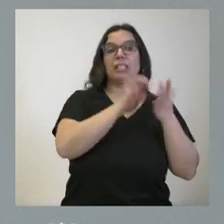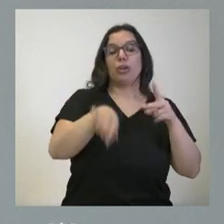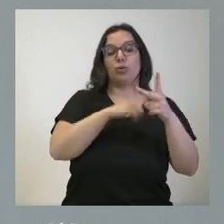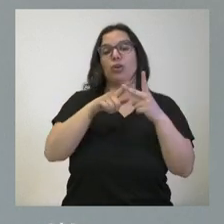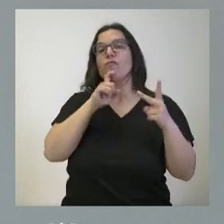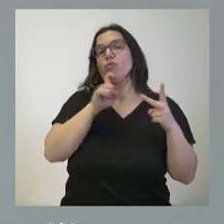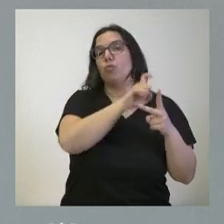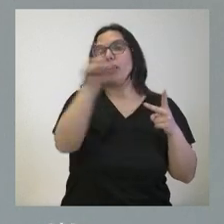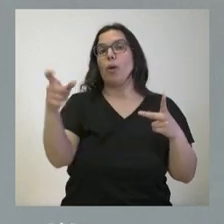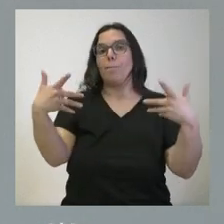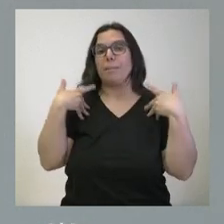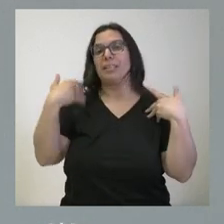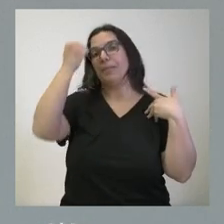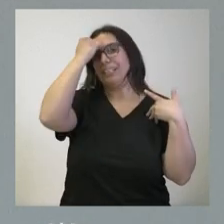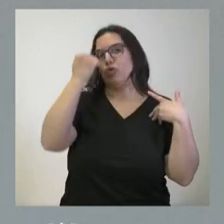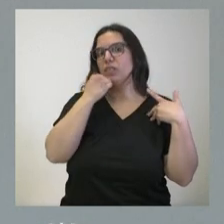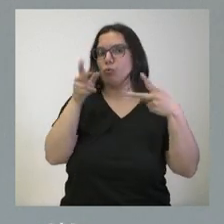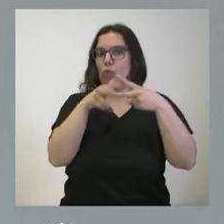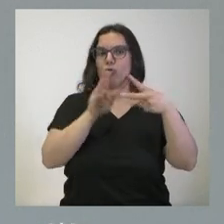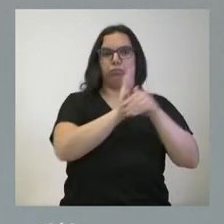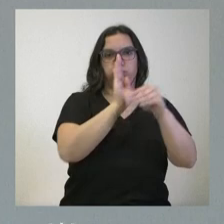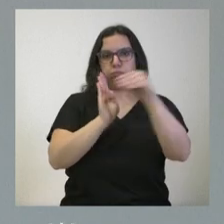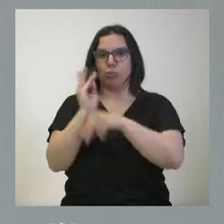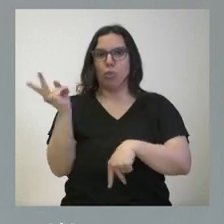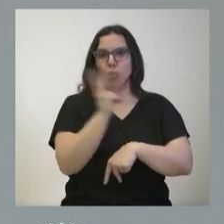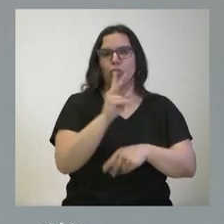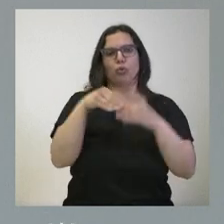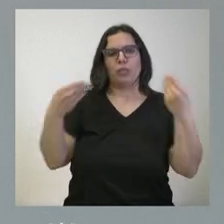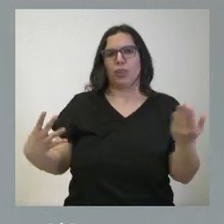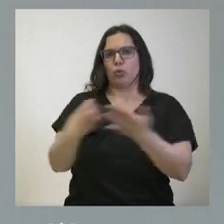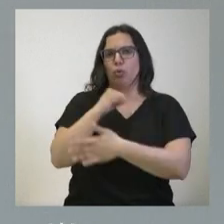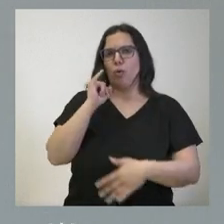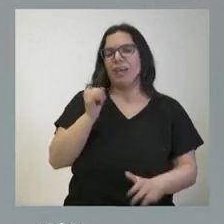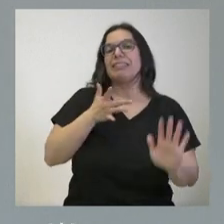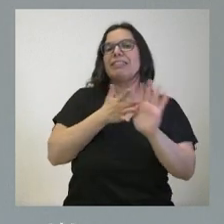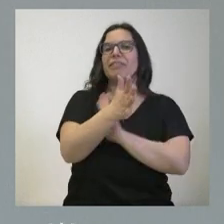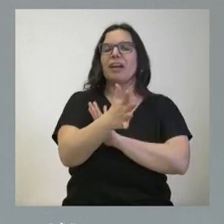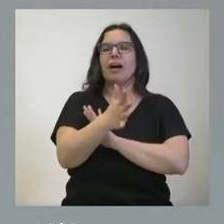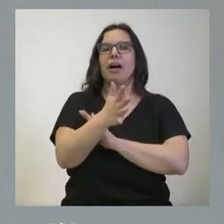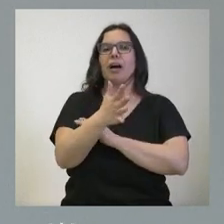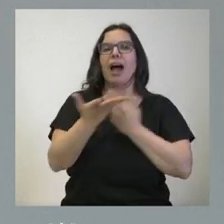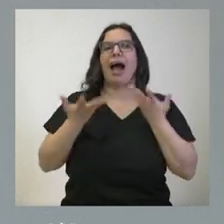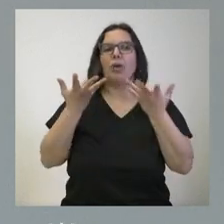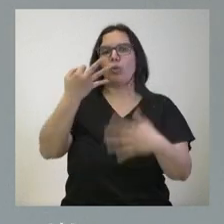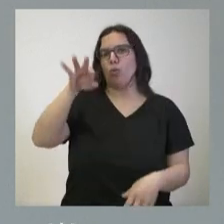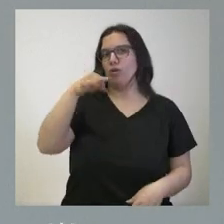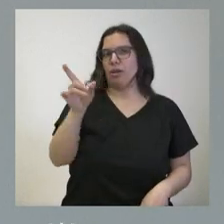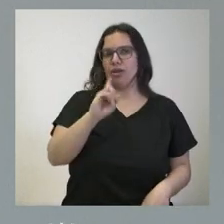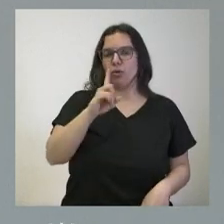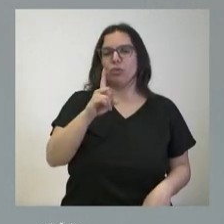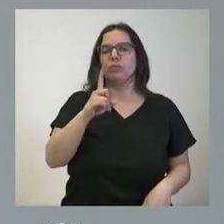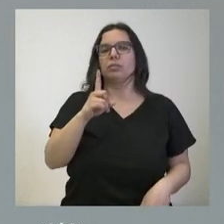Fundación Víctimas del Terrorismo. Tienen ustedes toda la documentación. Naturalmente no es la única ayuda que damos, sino que de forma